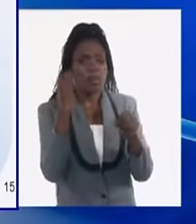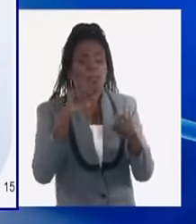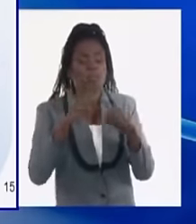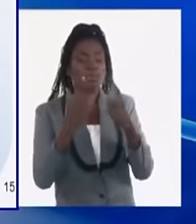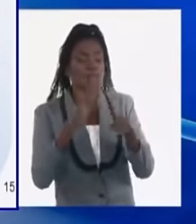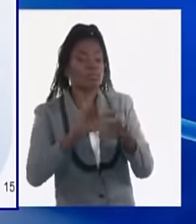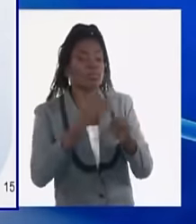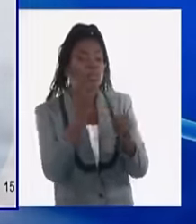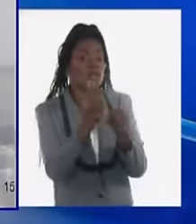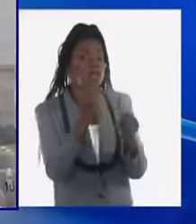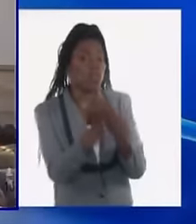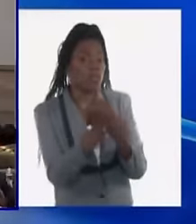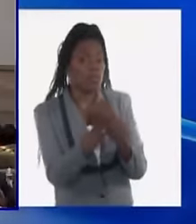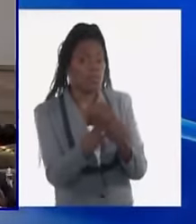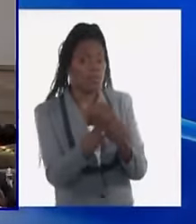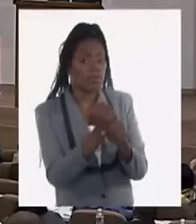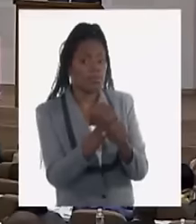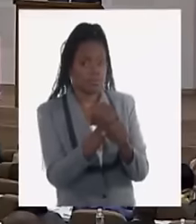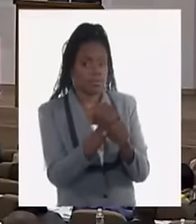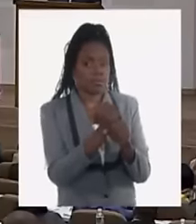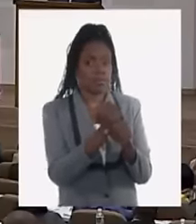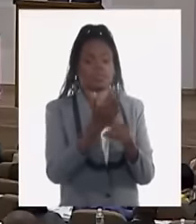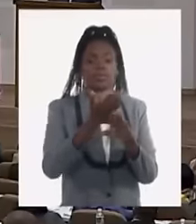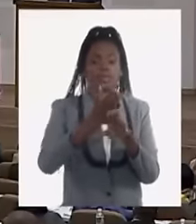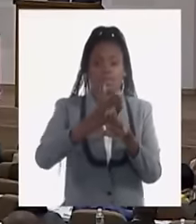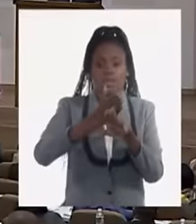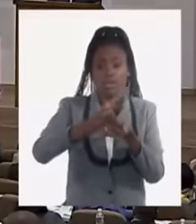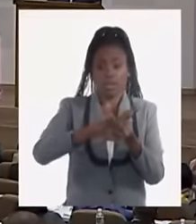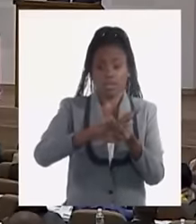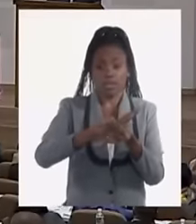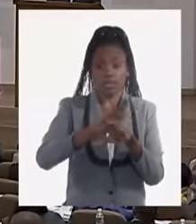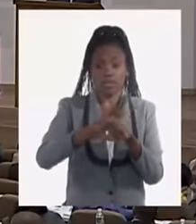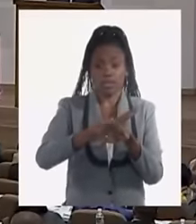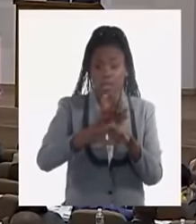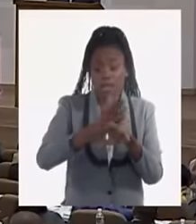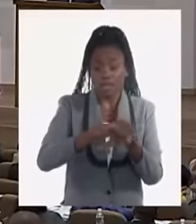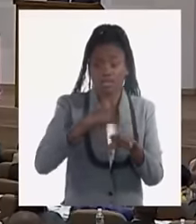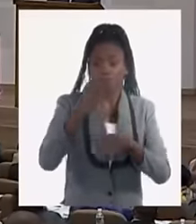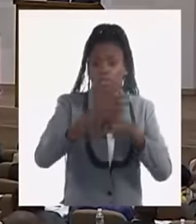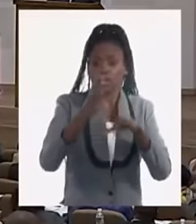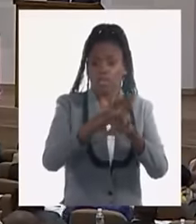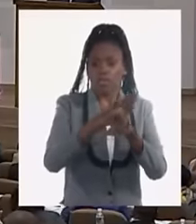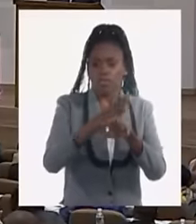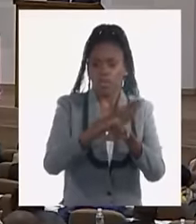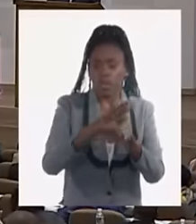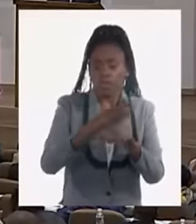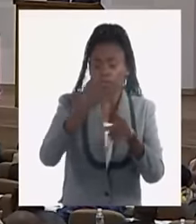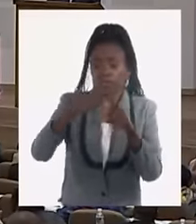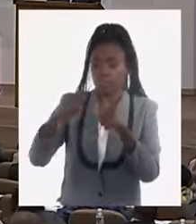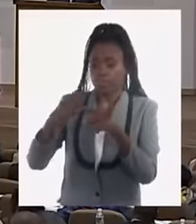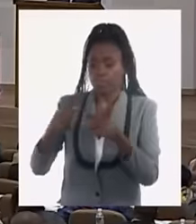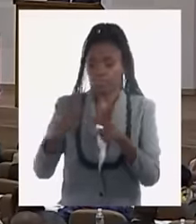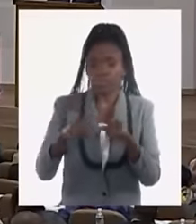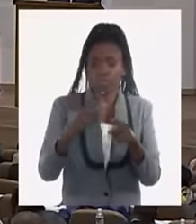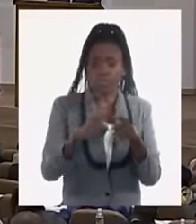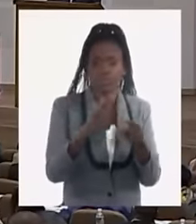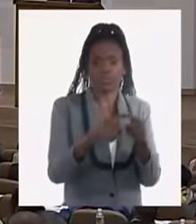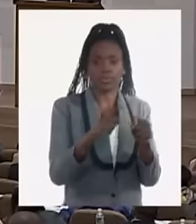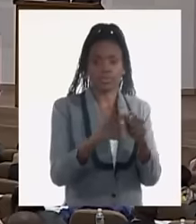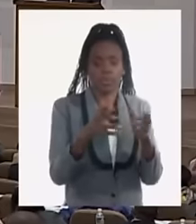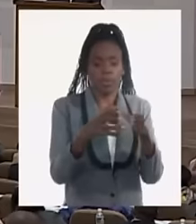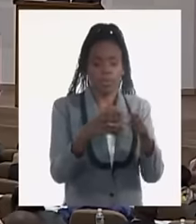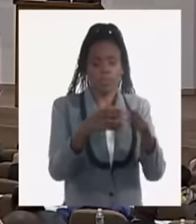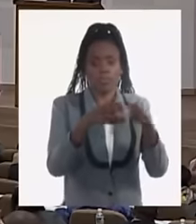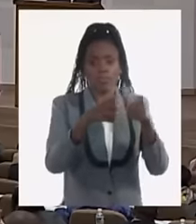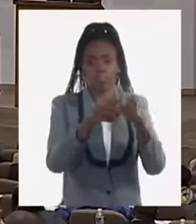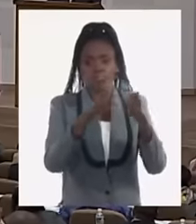En lo expuesto con anterioridad, tienen varias causas, la masiva